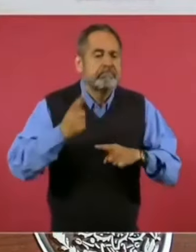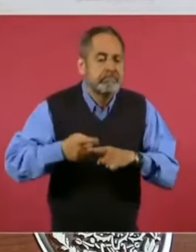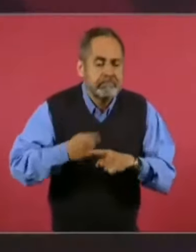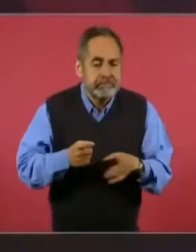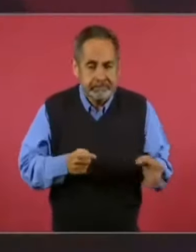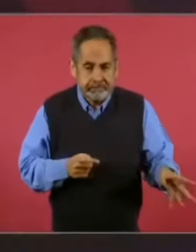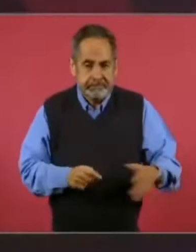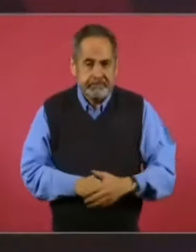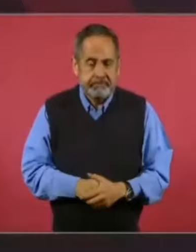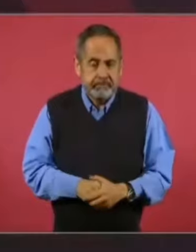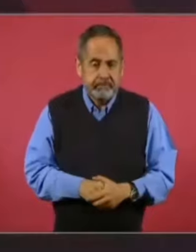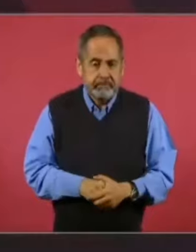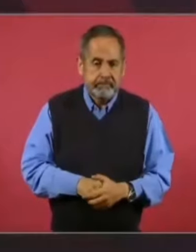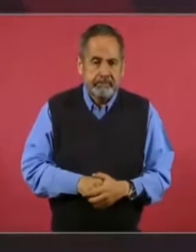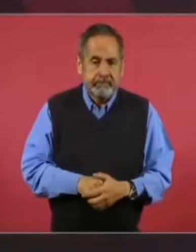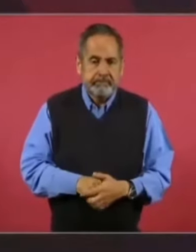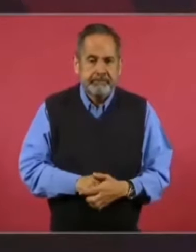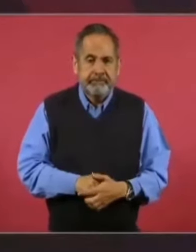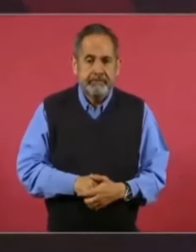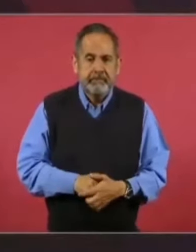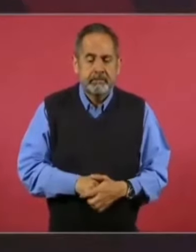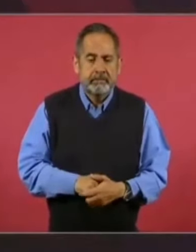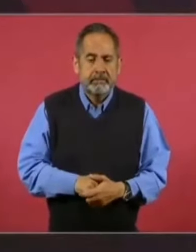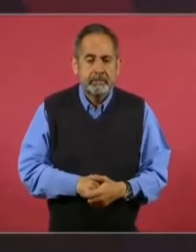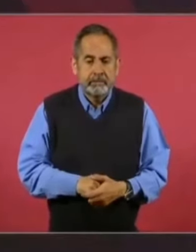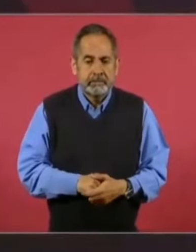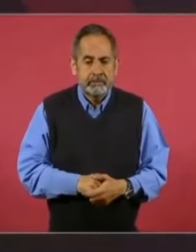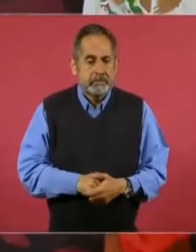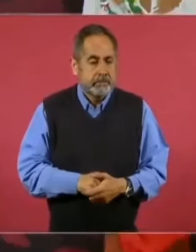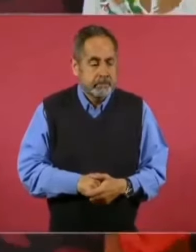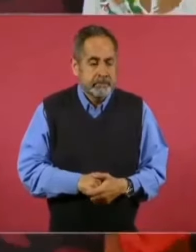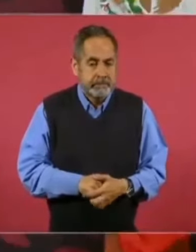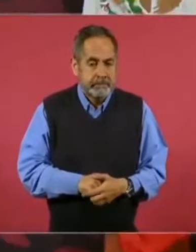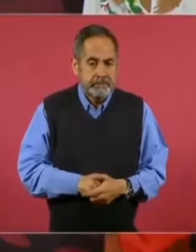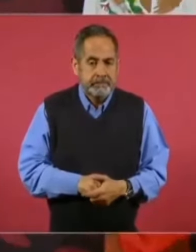los usaban